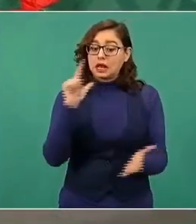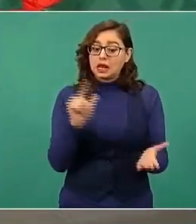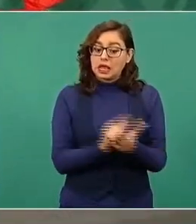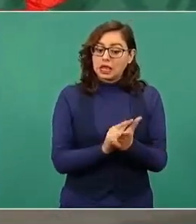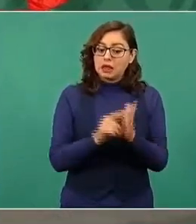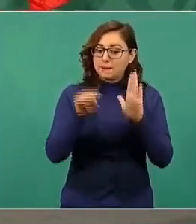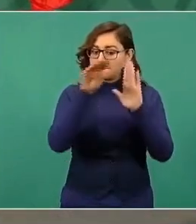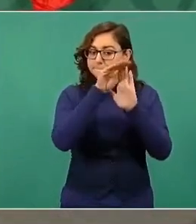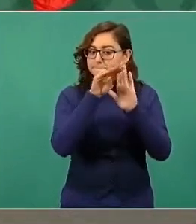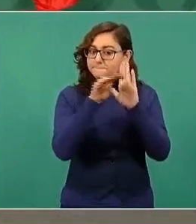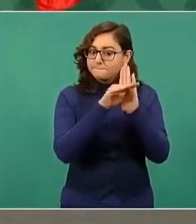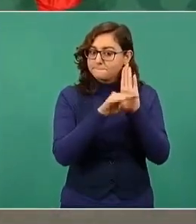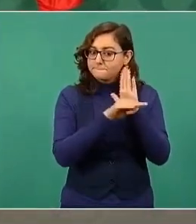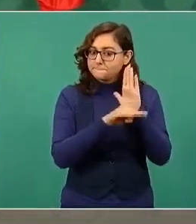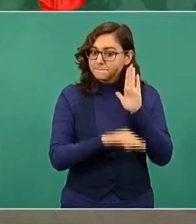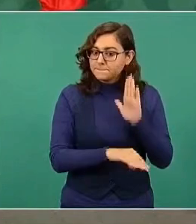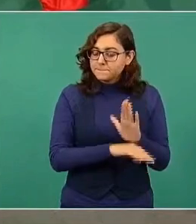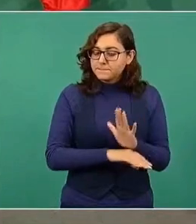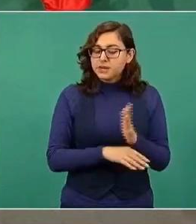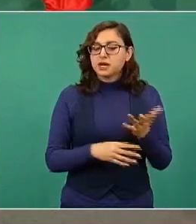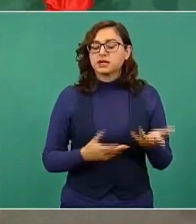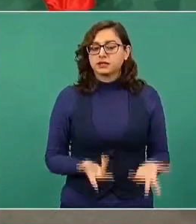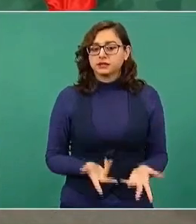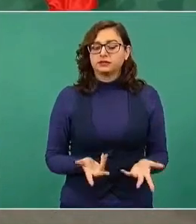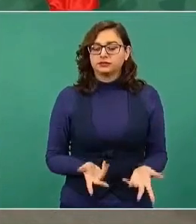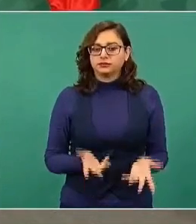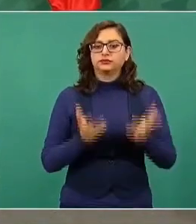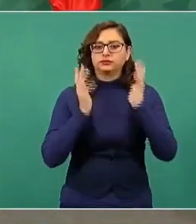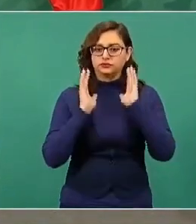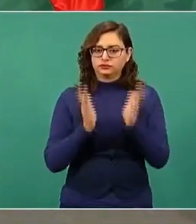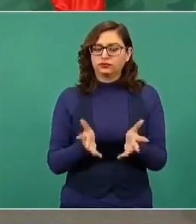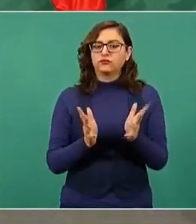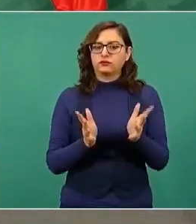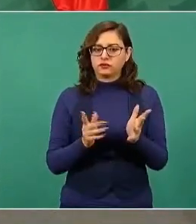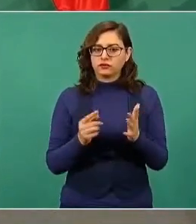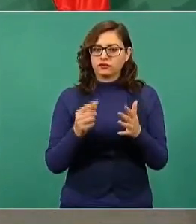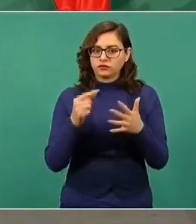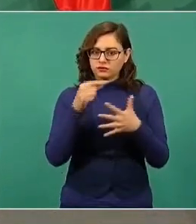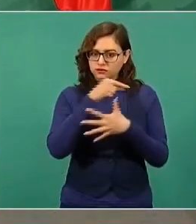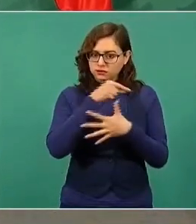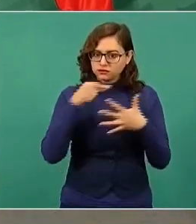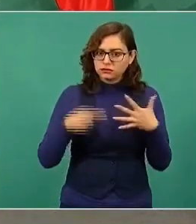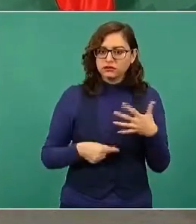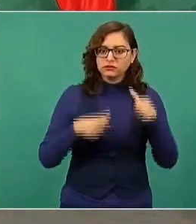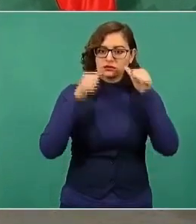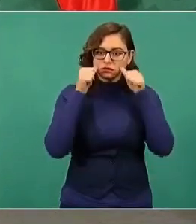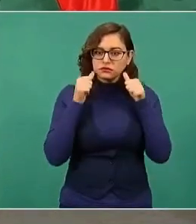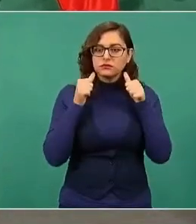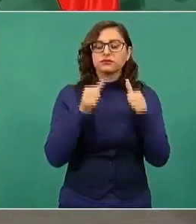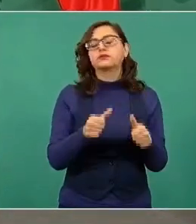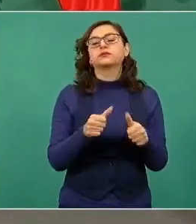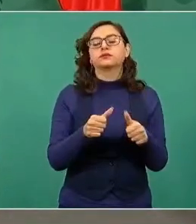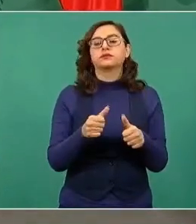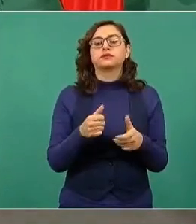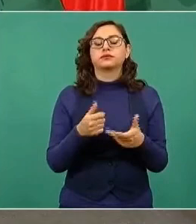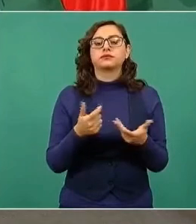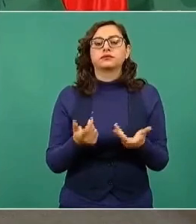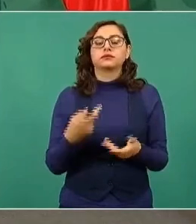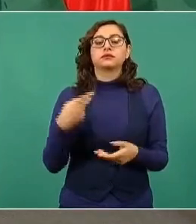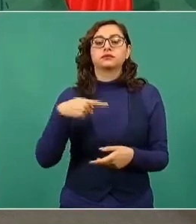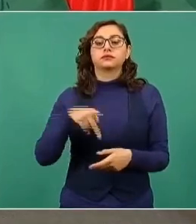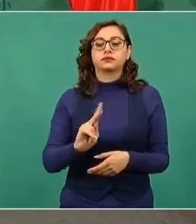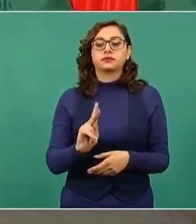se le está dando seguimiento, pero hay